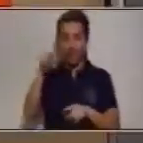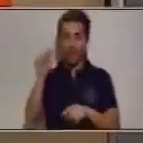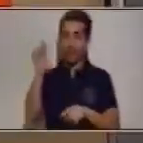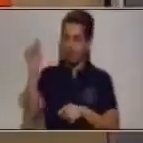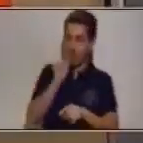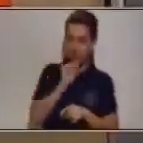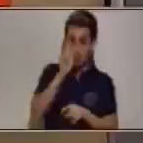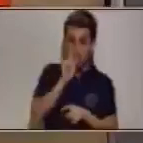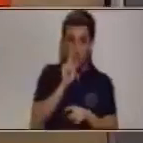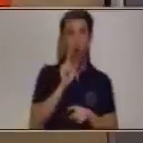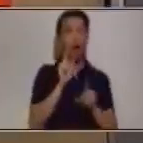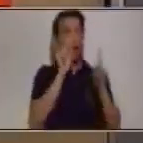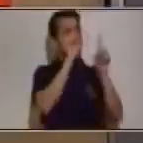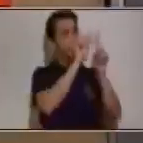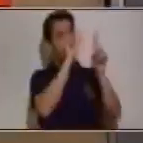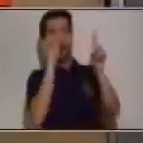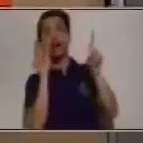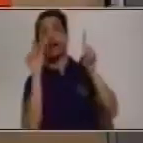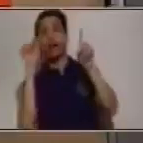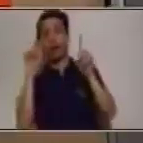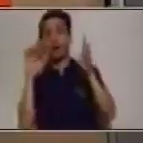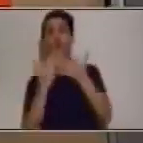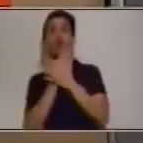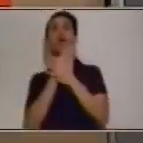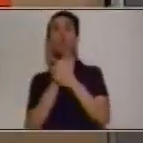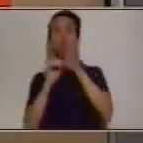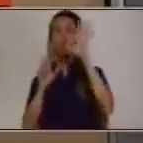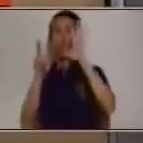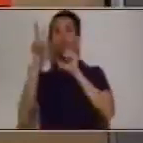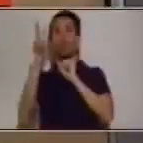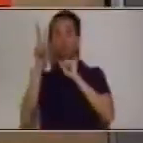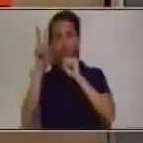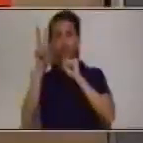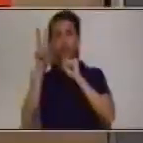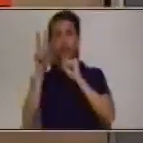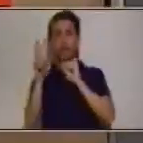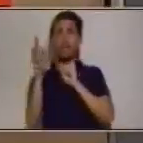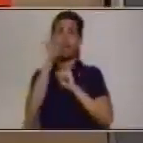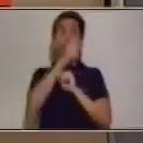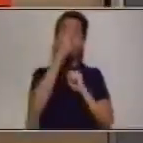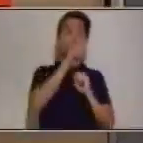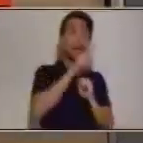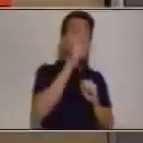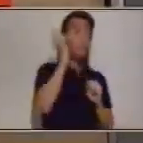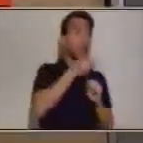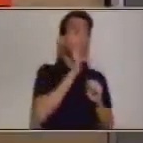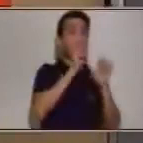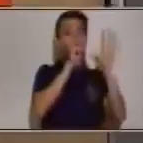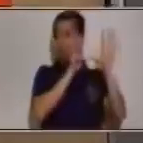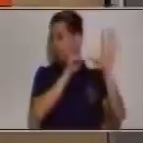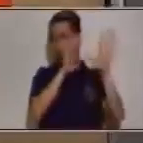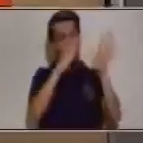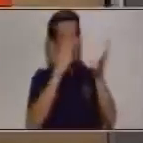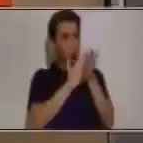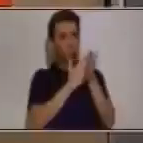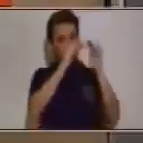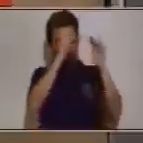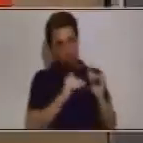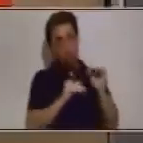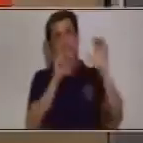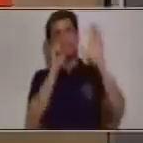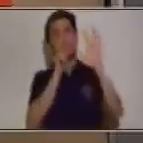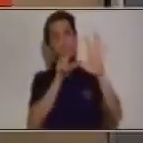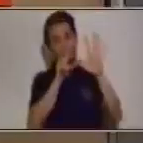prestó uno. Y por lo tanto, tenemos que recordar que ya no tiene el mismo valor porque prestó. Entonces, cuando